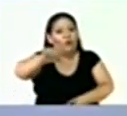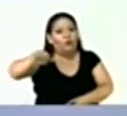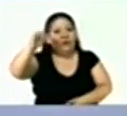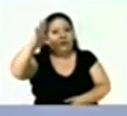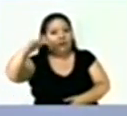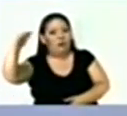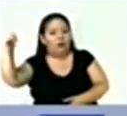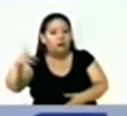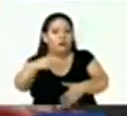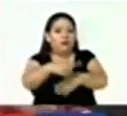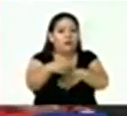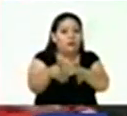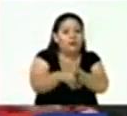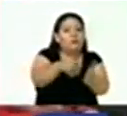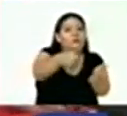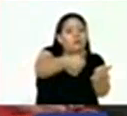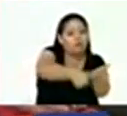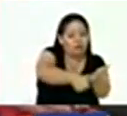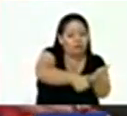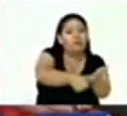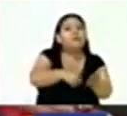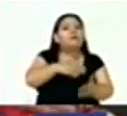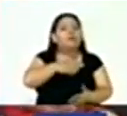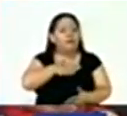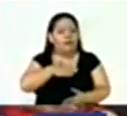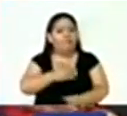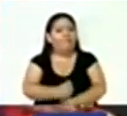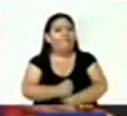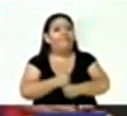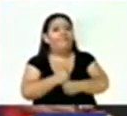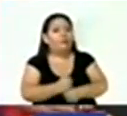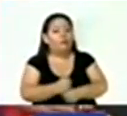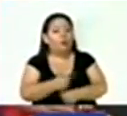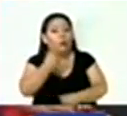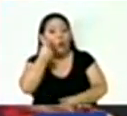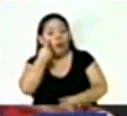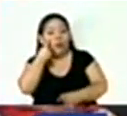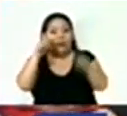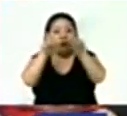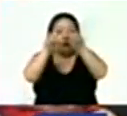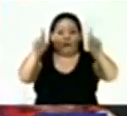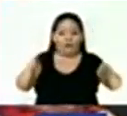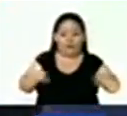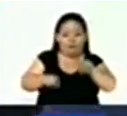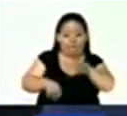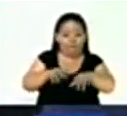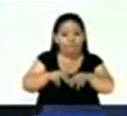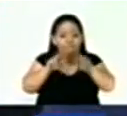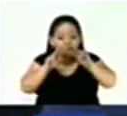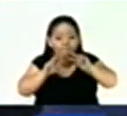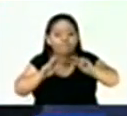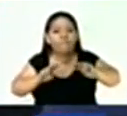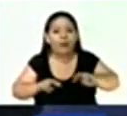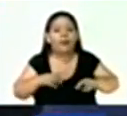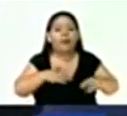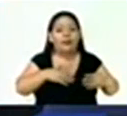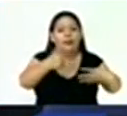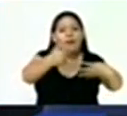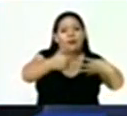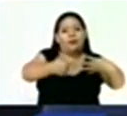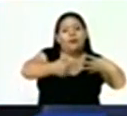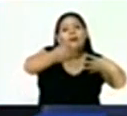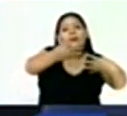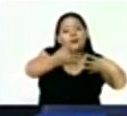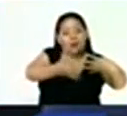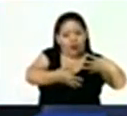para diputados y alcaldes, contarán con garantías de ciberseguridad e informática bajo los marcos de la ley